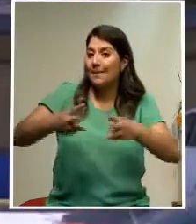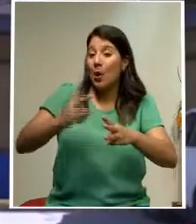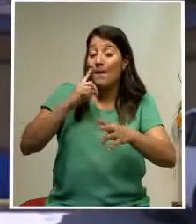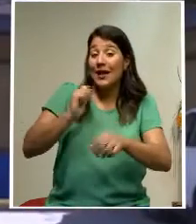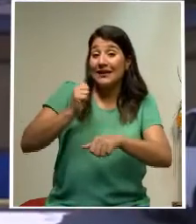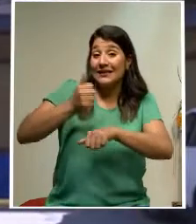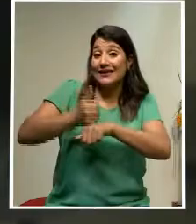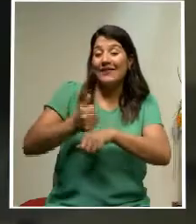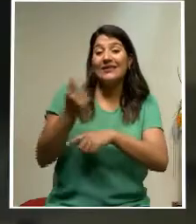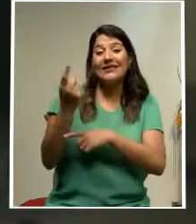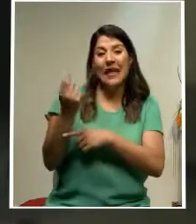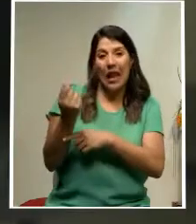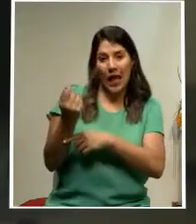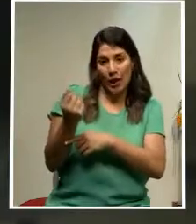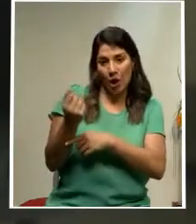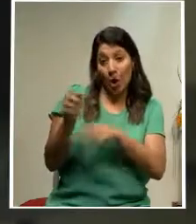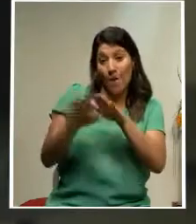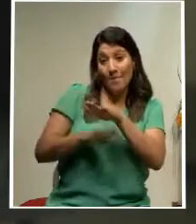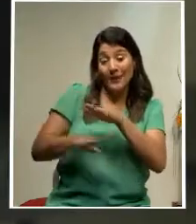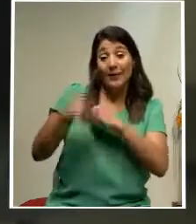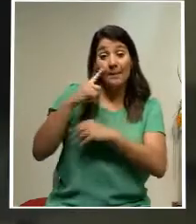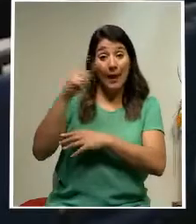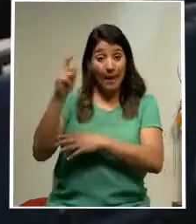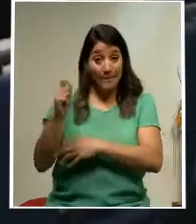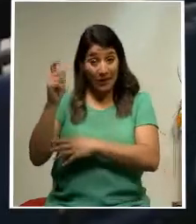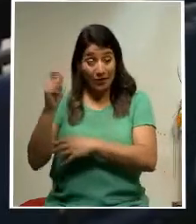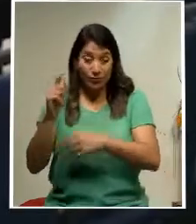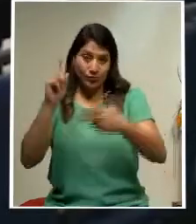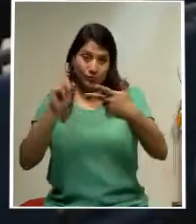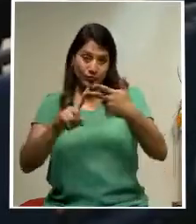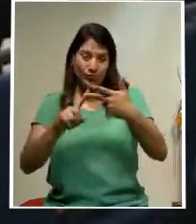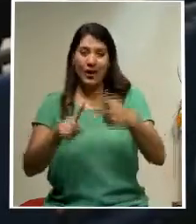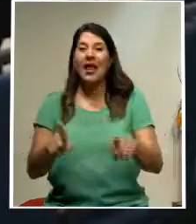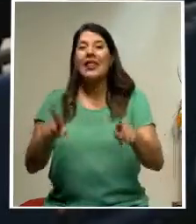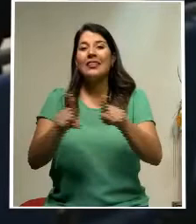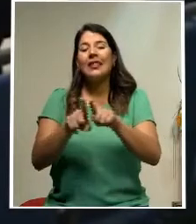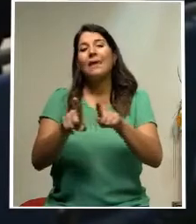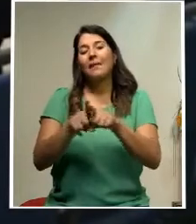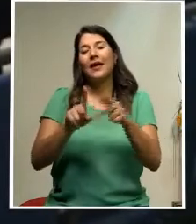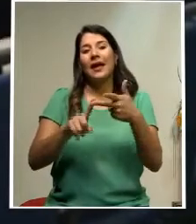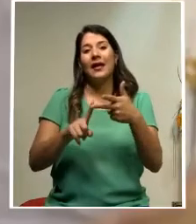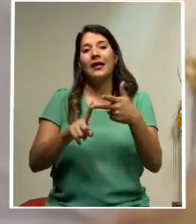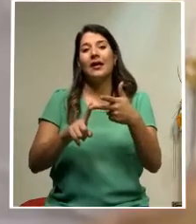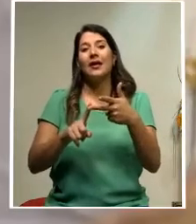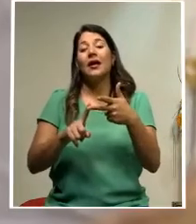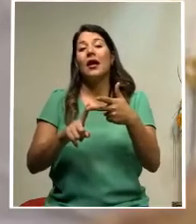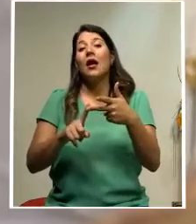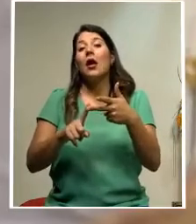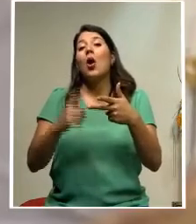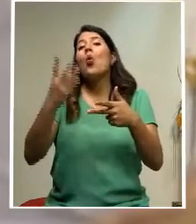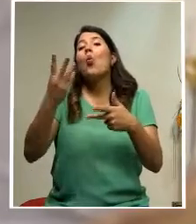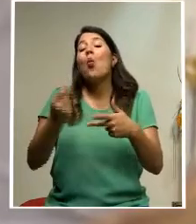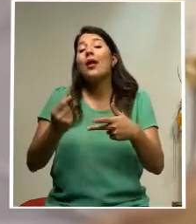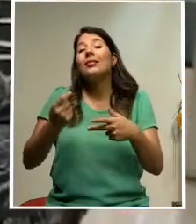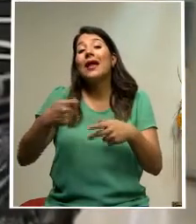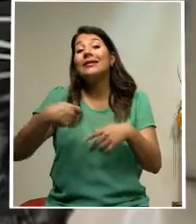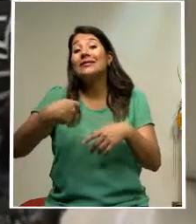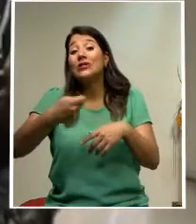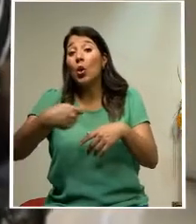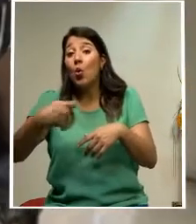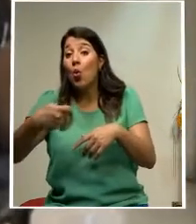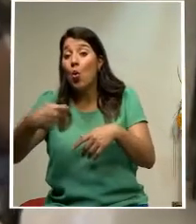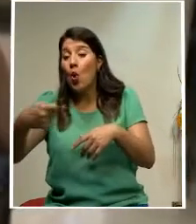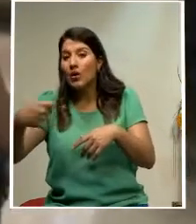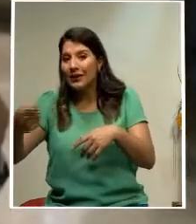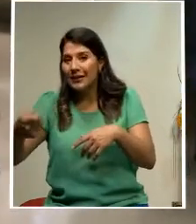de referencia para la pensión. Y la tercera se trata sobre la cuantía adicional, es decir, en qué número de cuotas comienza a